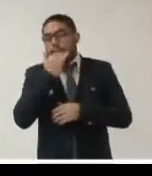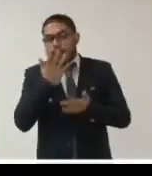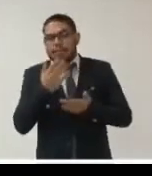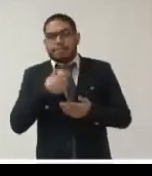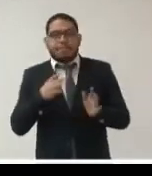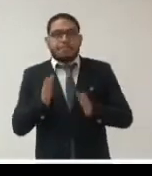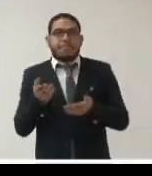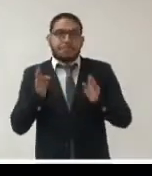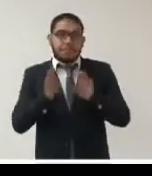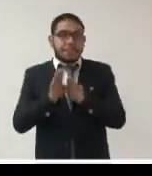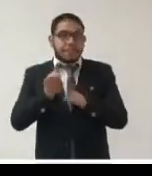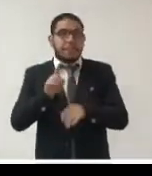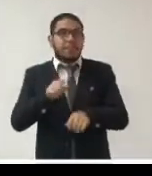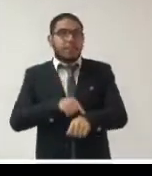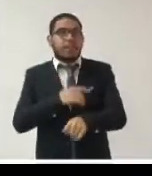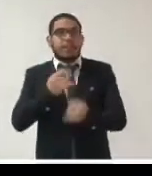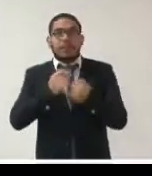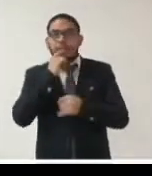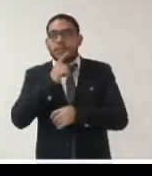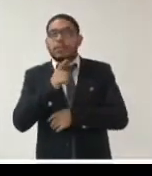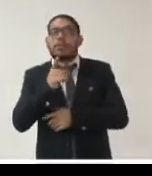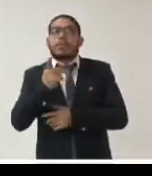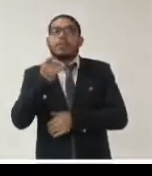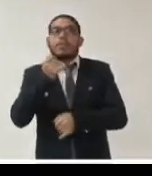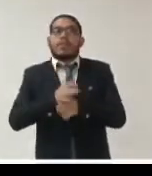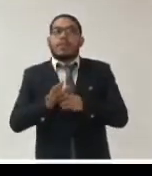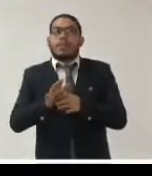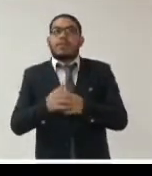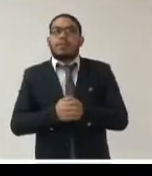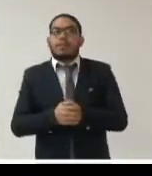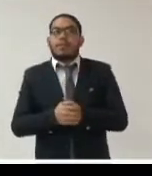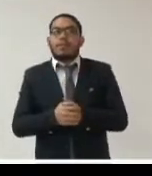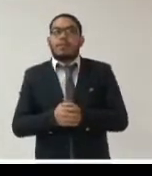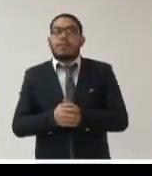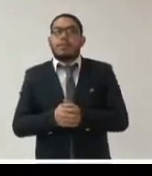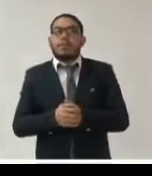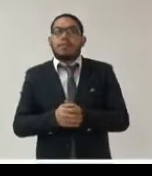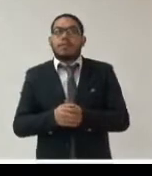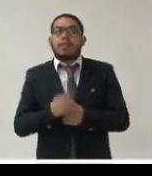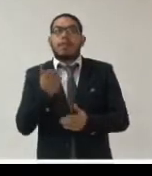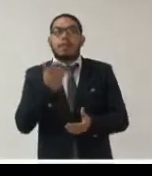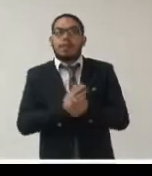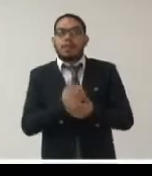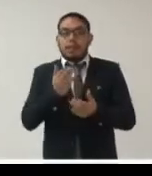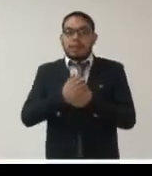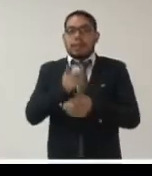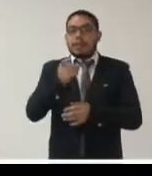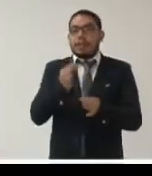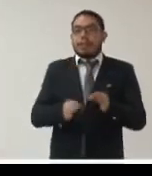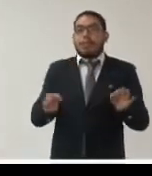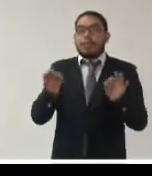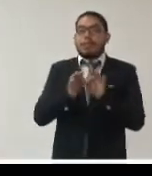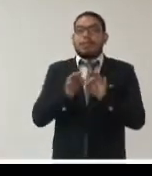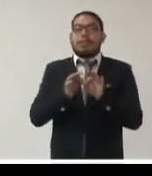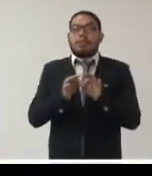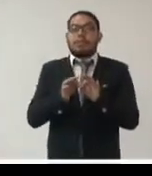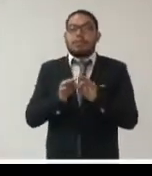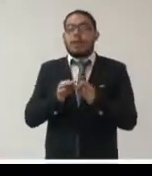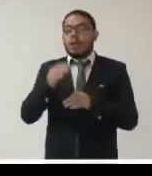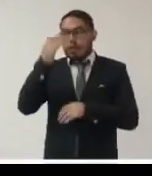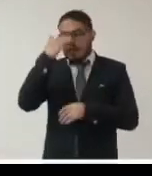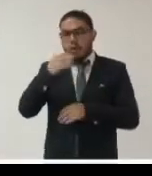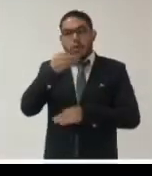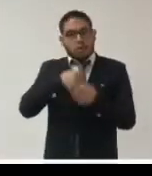hablando de los sistemas de información archivos y registros es muy importante porque como todos sabemos